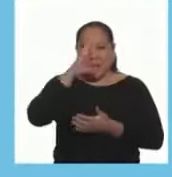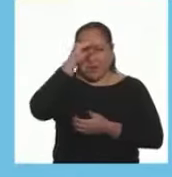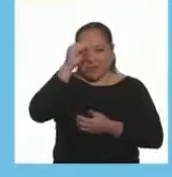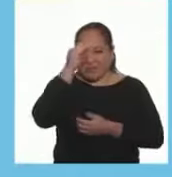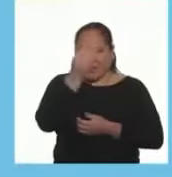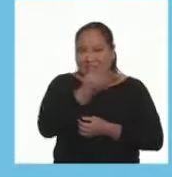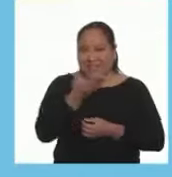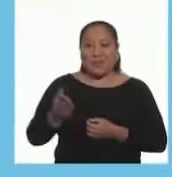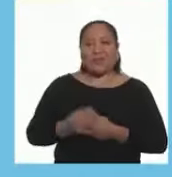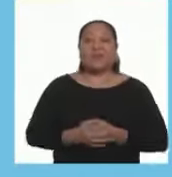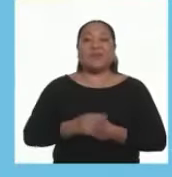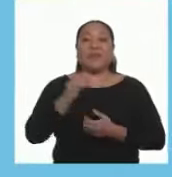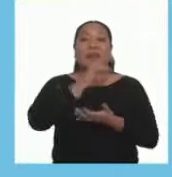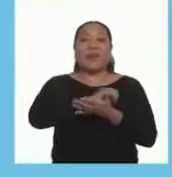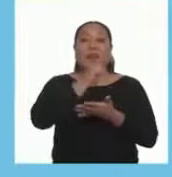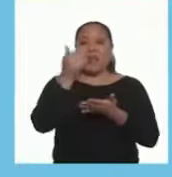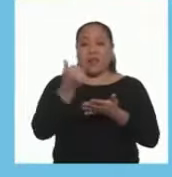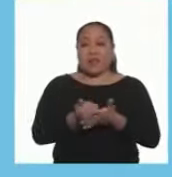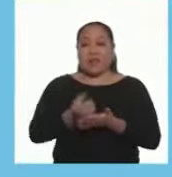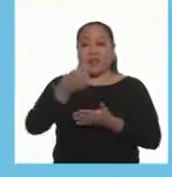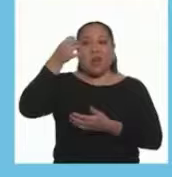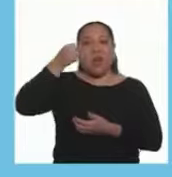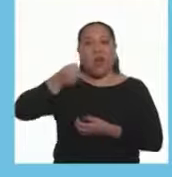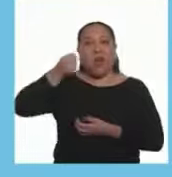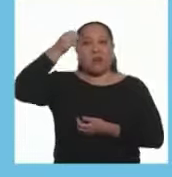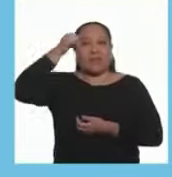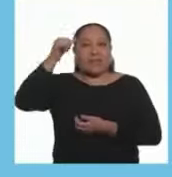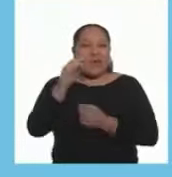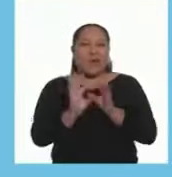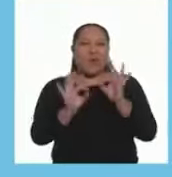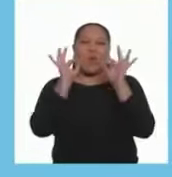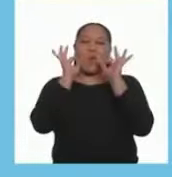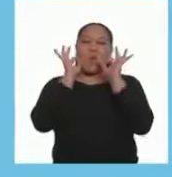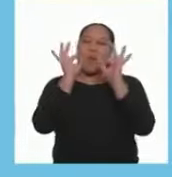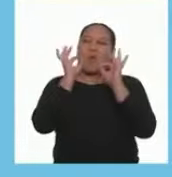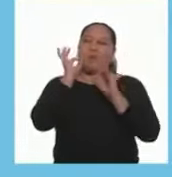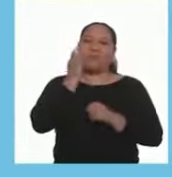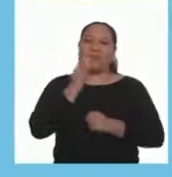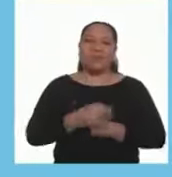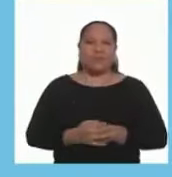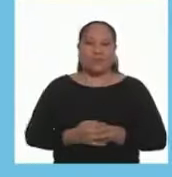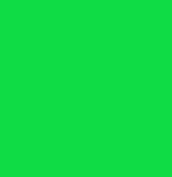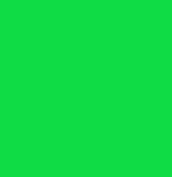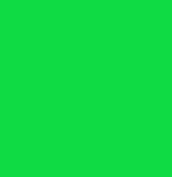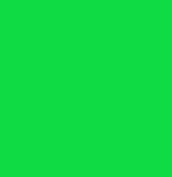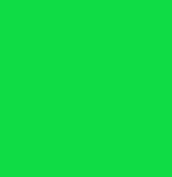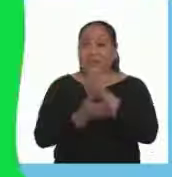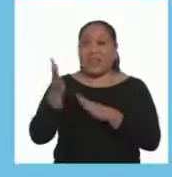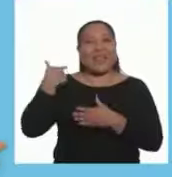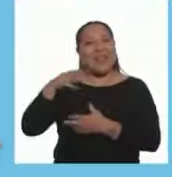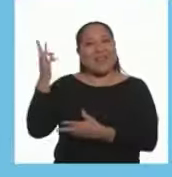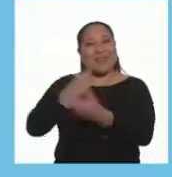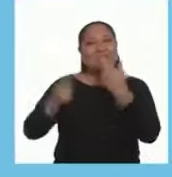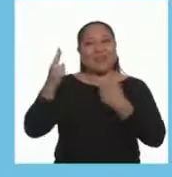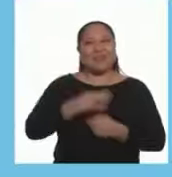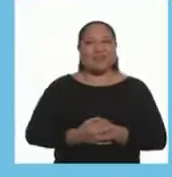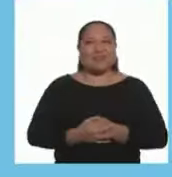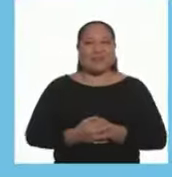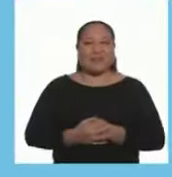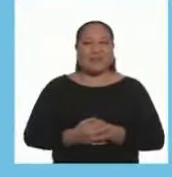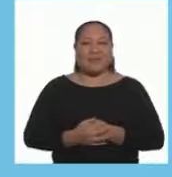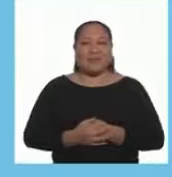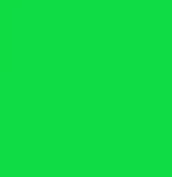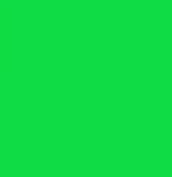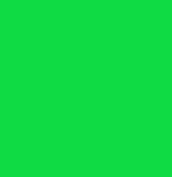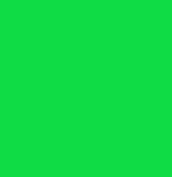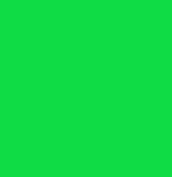Bloque Hemos tenido Chicas y chicos El arroz Con leche Nos quedó Buenazo No se vayan